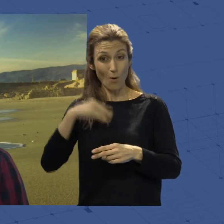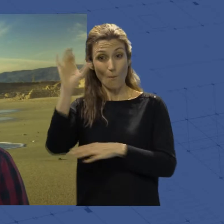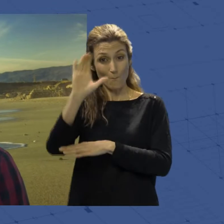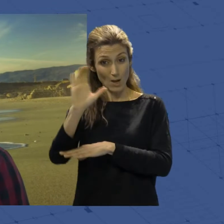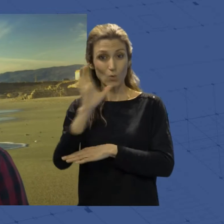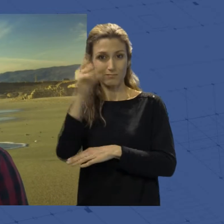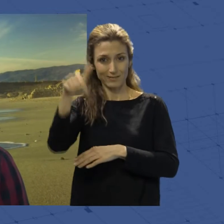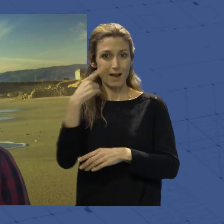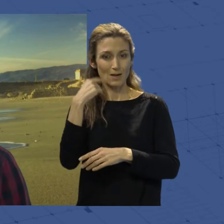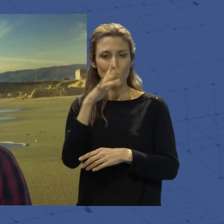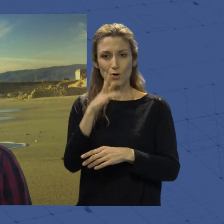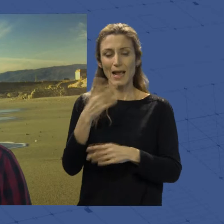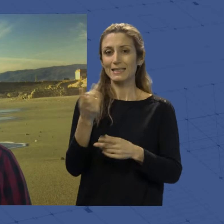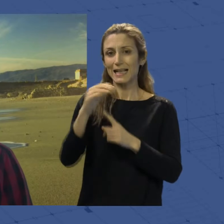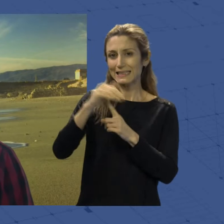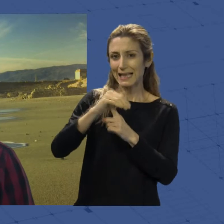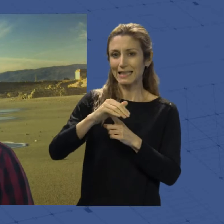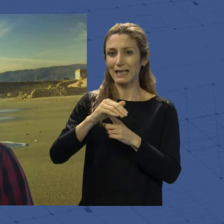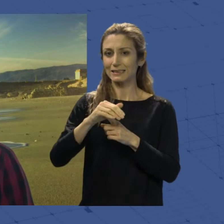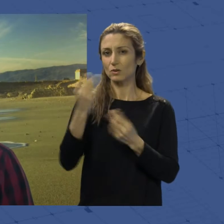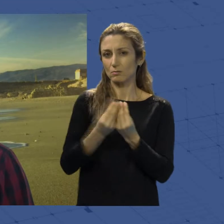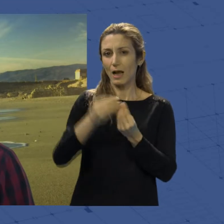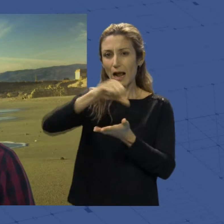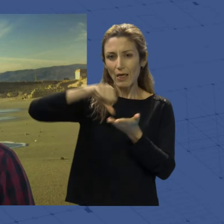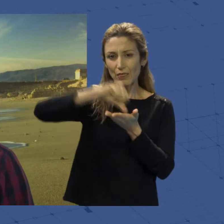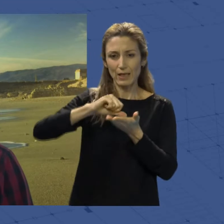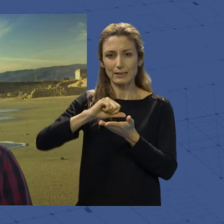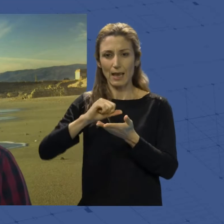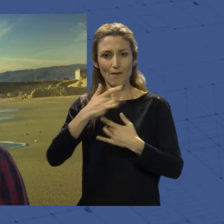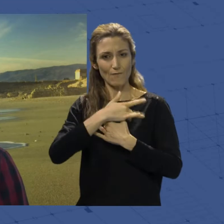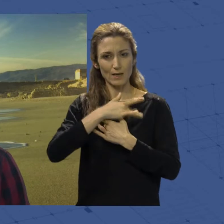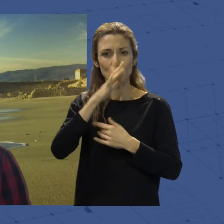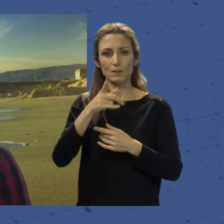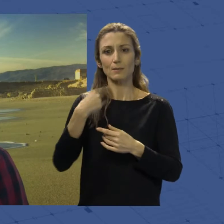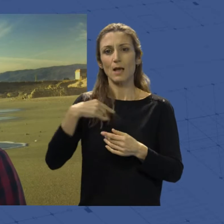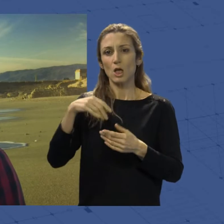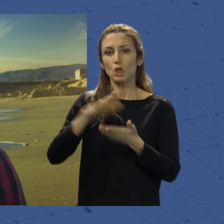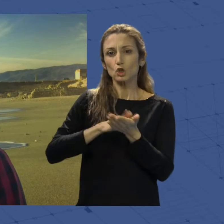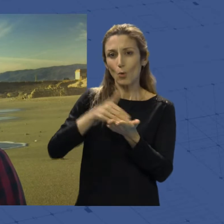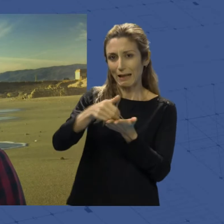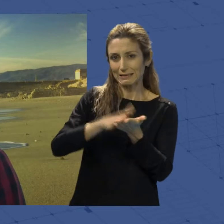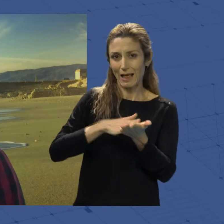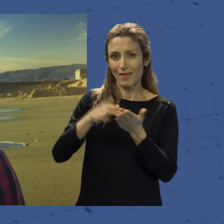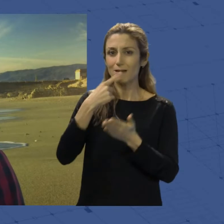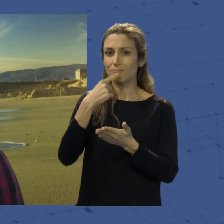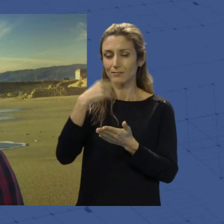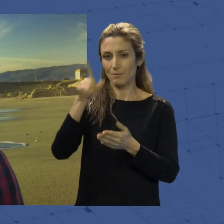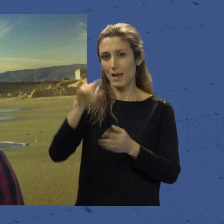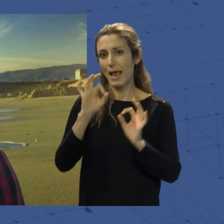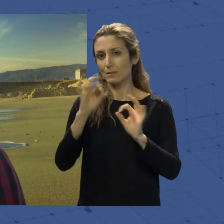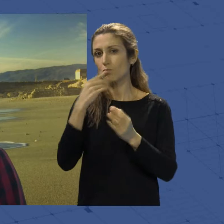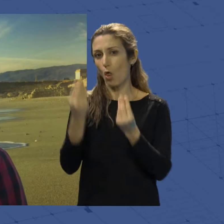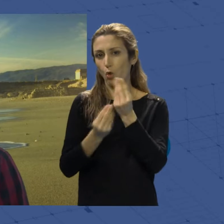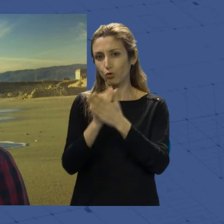poquito salteadas con aceite de oliva virgen extra, llevaba su grasada picante Peña Cruz, lógicamente producto de sabores de